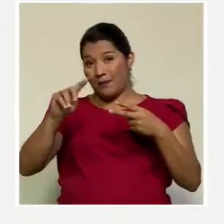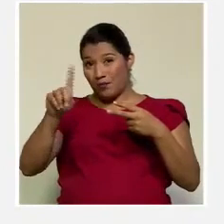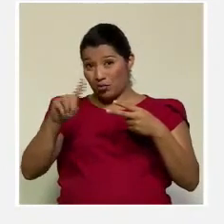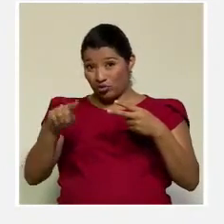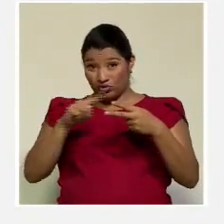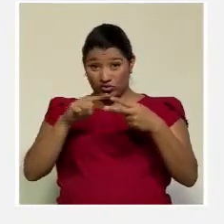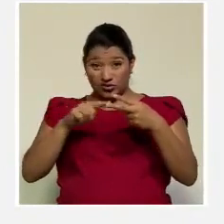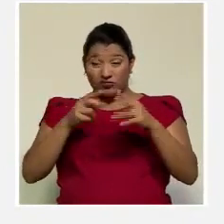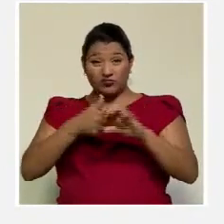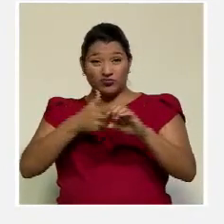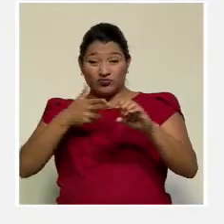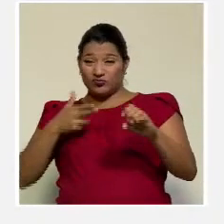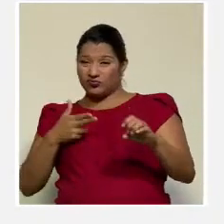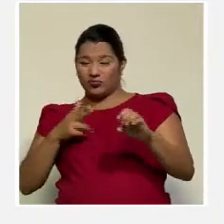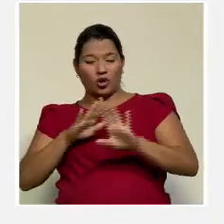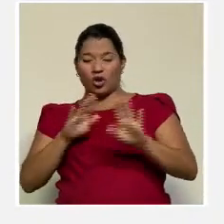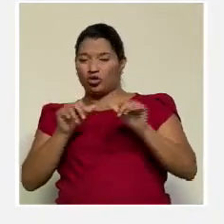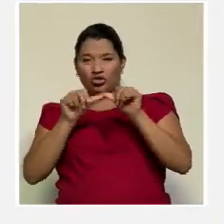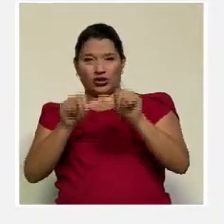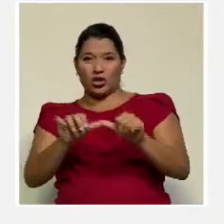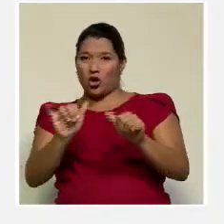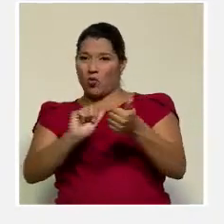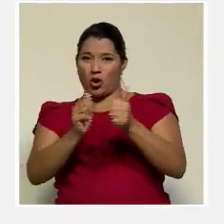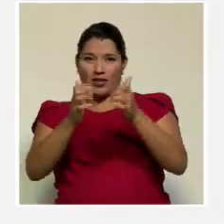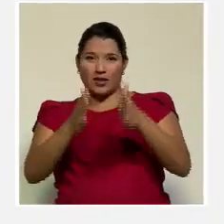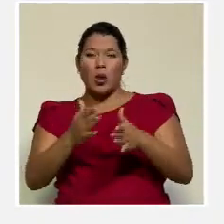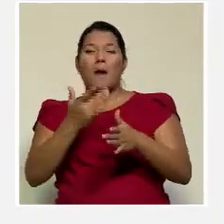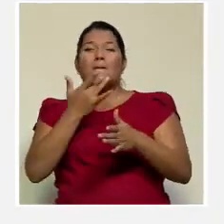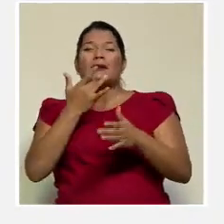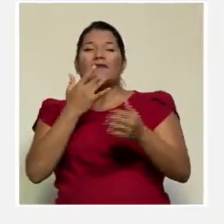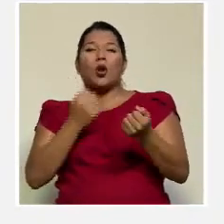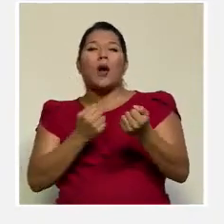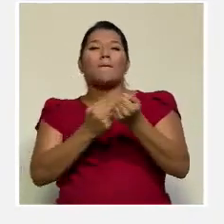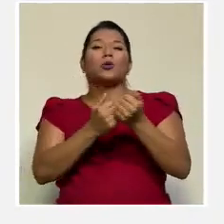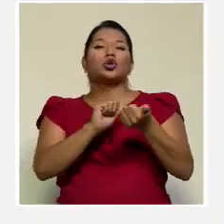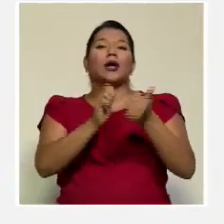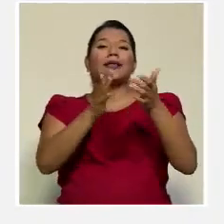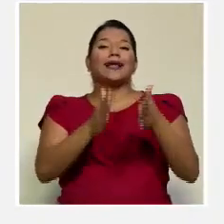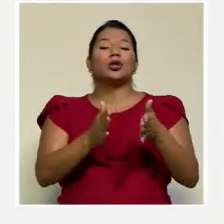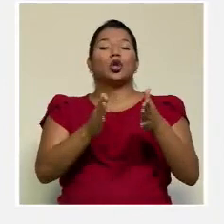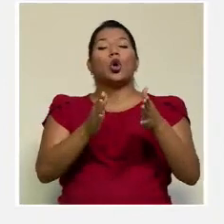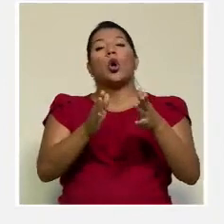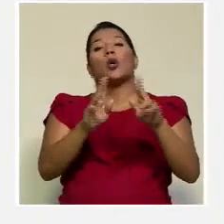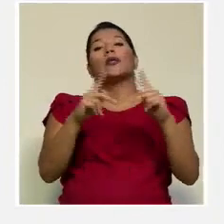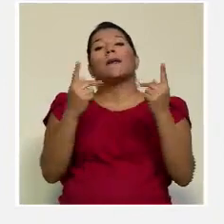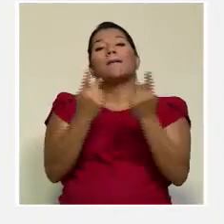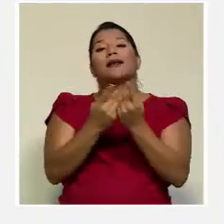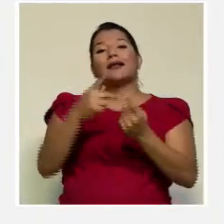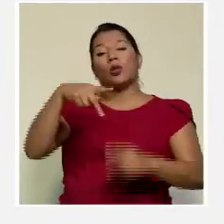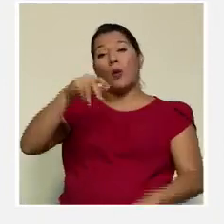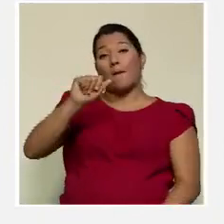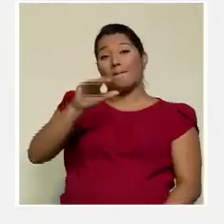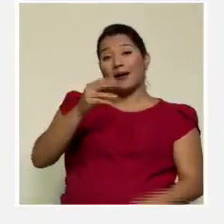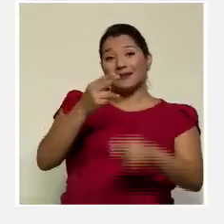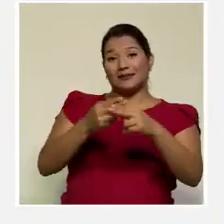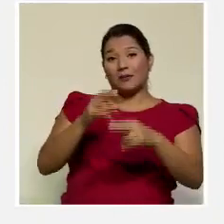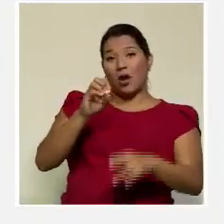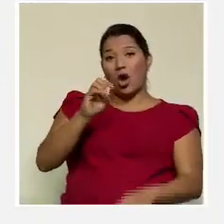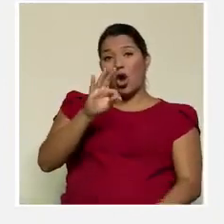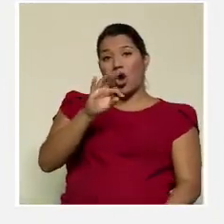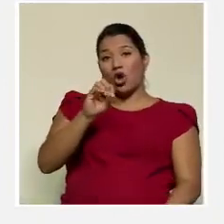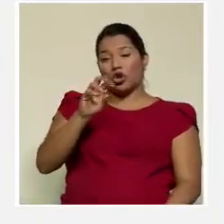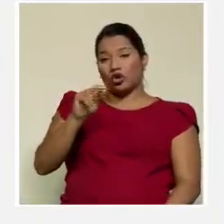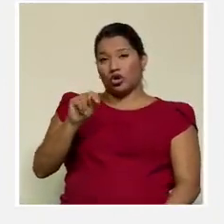abandonaron sus aspiraciones y le dieron su adhesión al candidato del Partido Acción Ciudadana, Otón Solís Fallas.